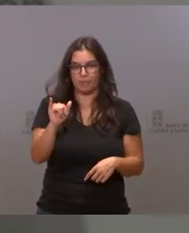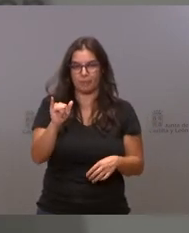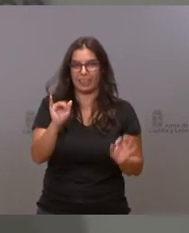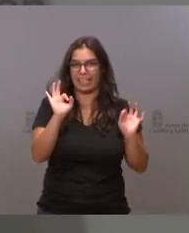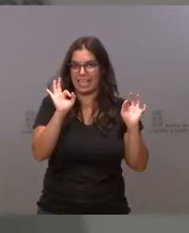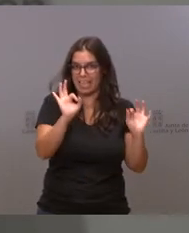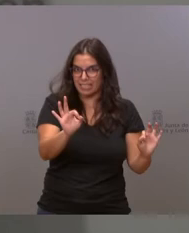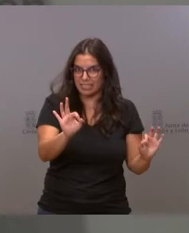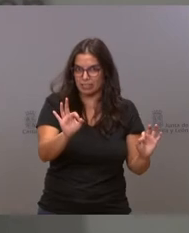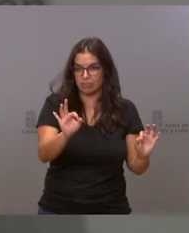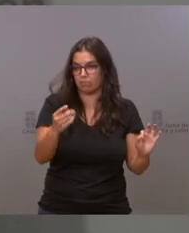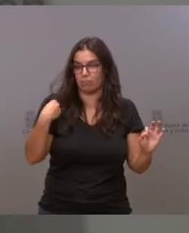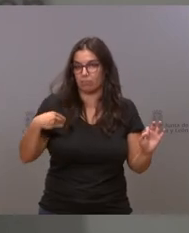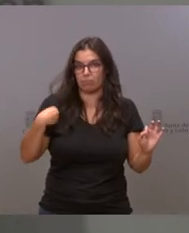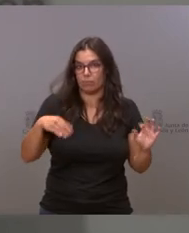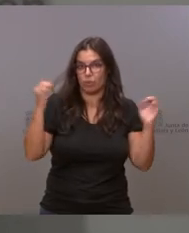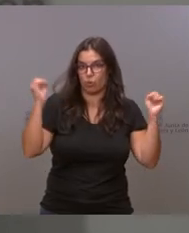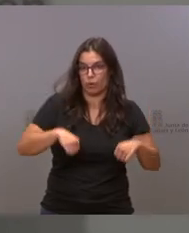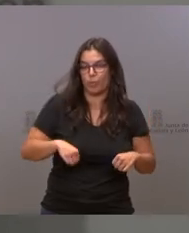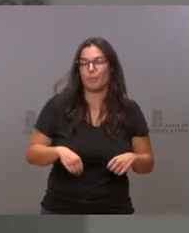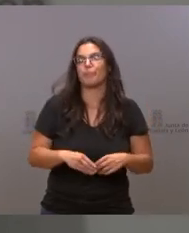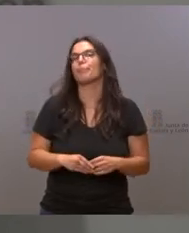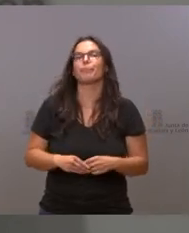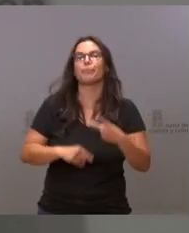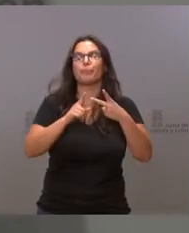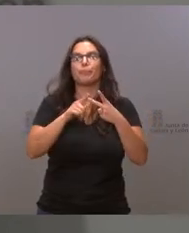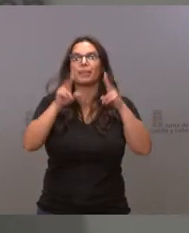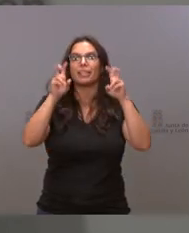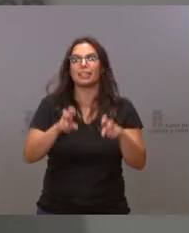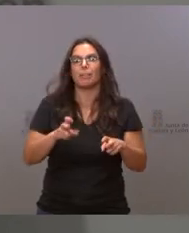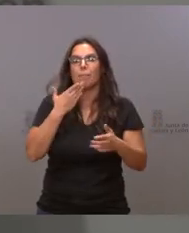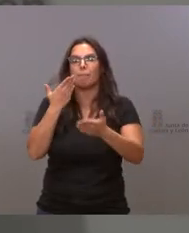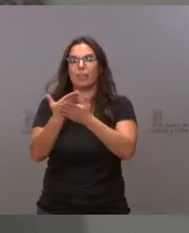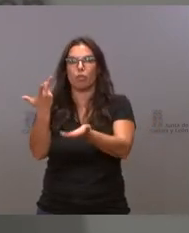lo que se ha acordado. Sobre el asunto de la eutanasia